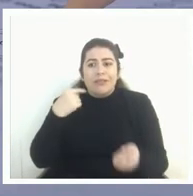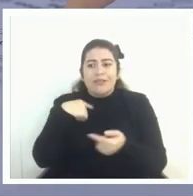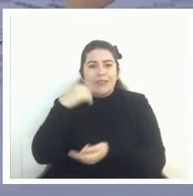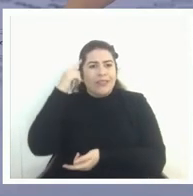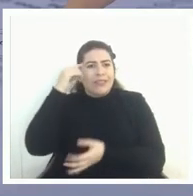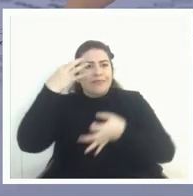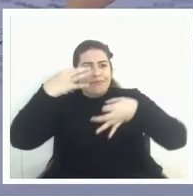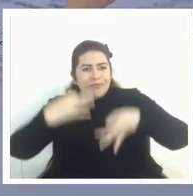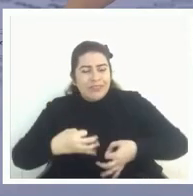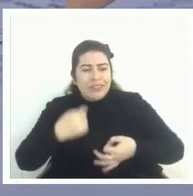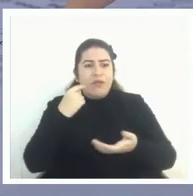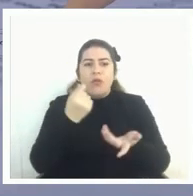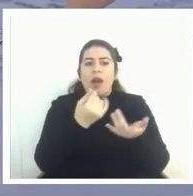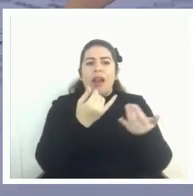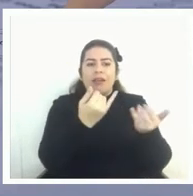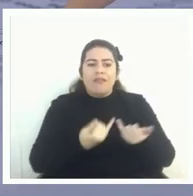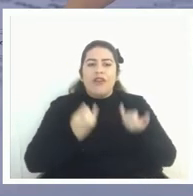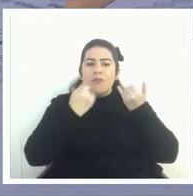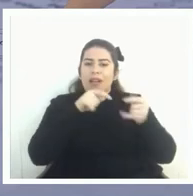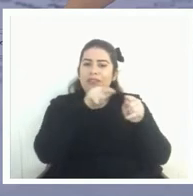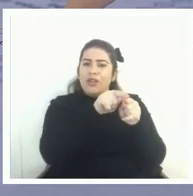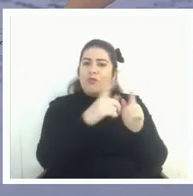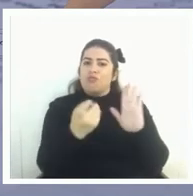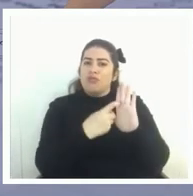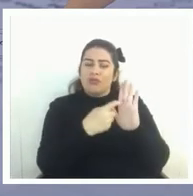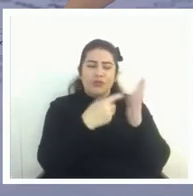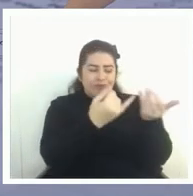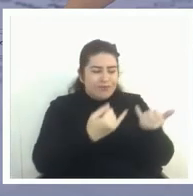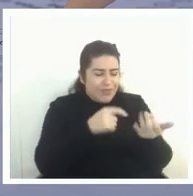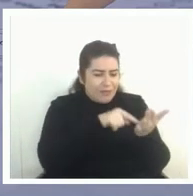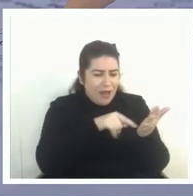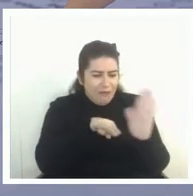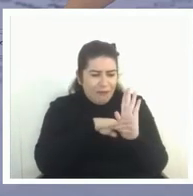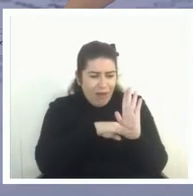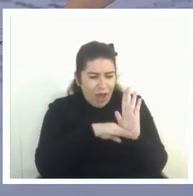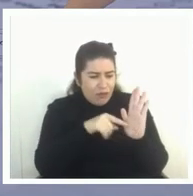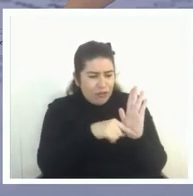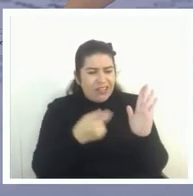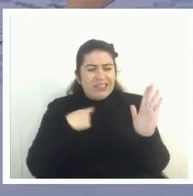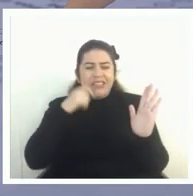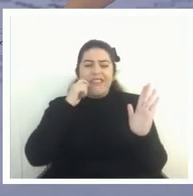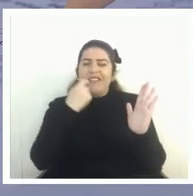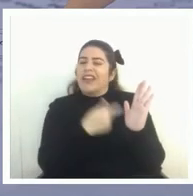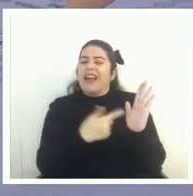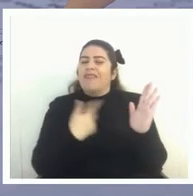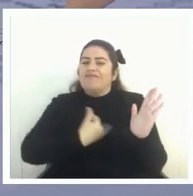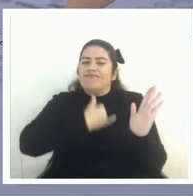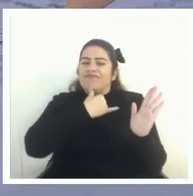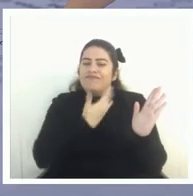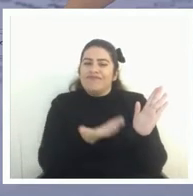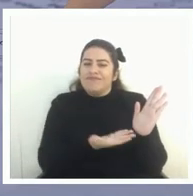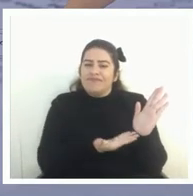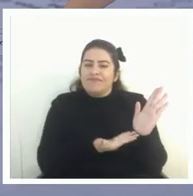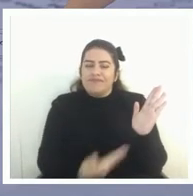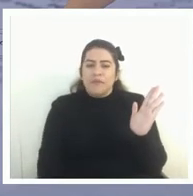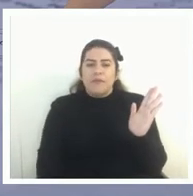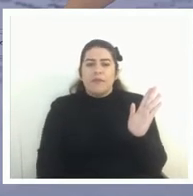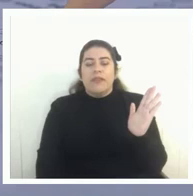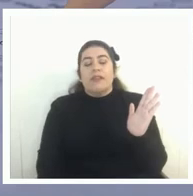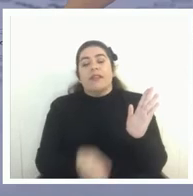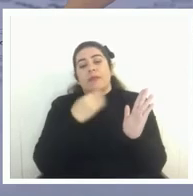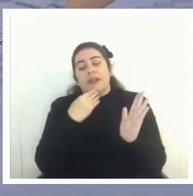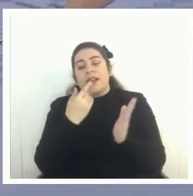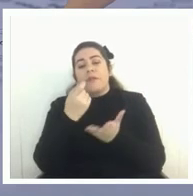interpretar los puntajes más bajos no tenemos cómo interpretarlos y además queríamos evaluar